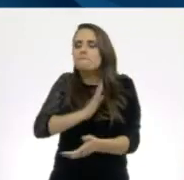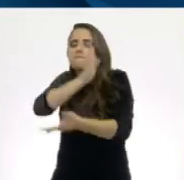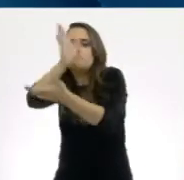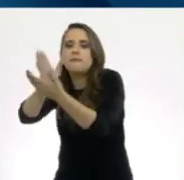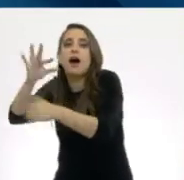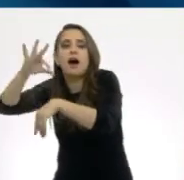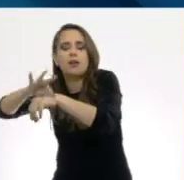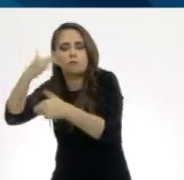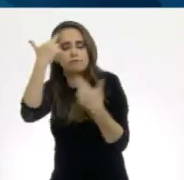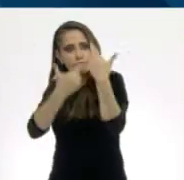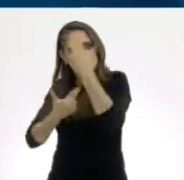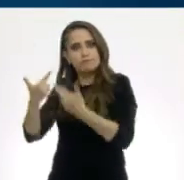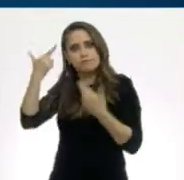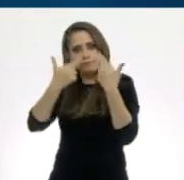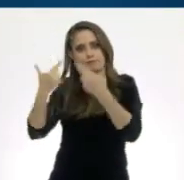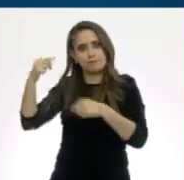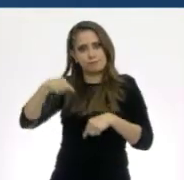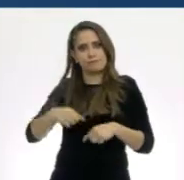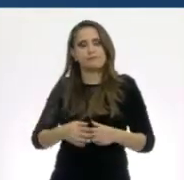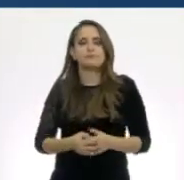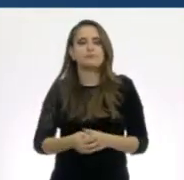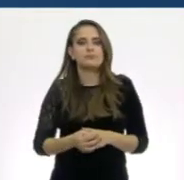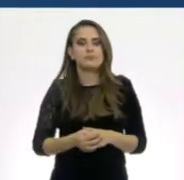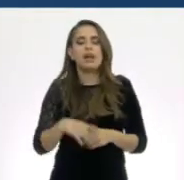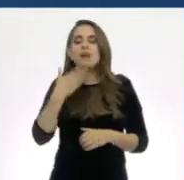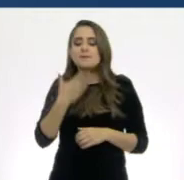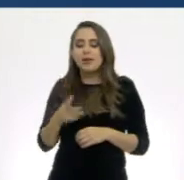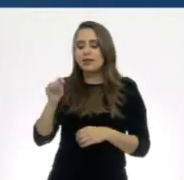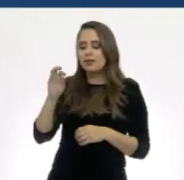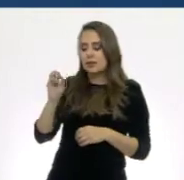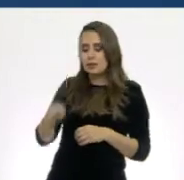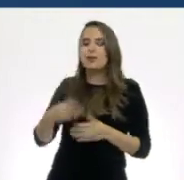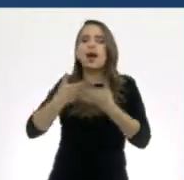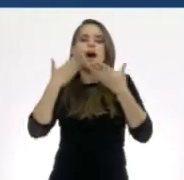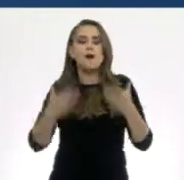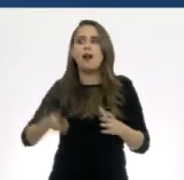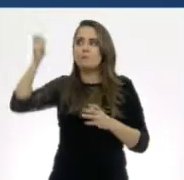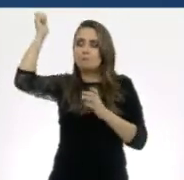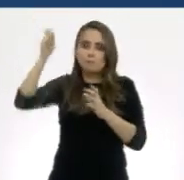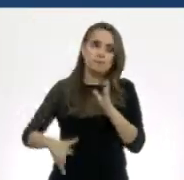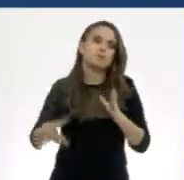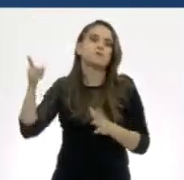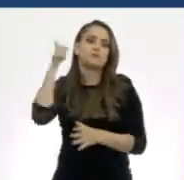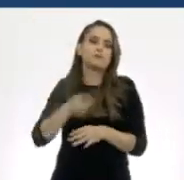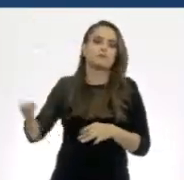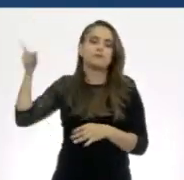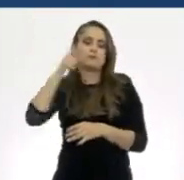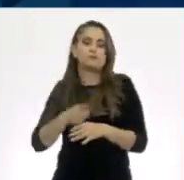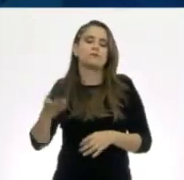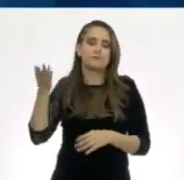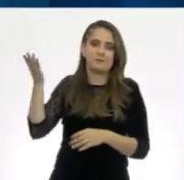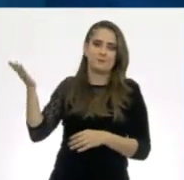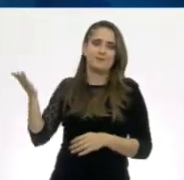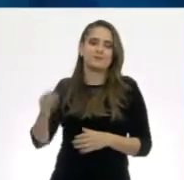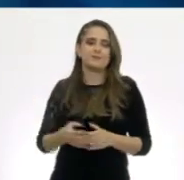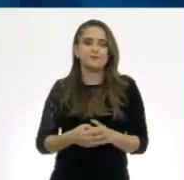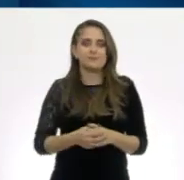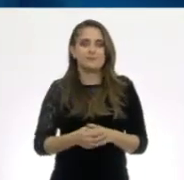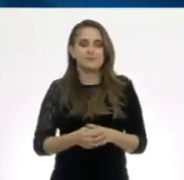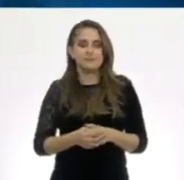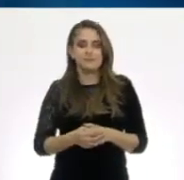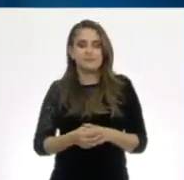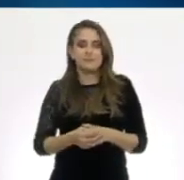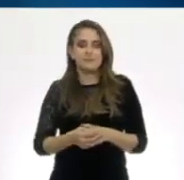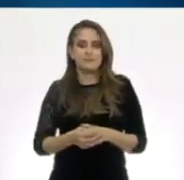Muy bien, Ton. Y vamos a girar nuestra ruleta, Ton. ¿Listos? ¡Listos! A girar. Y